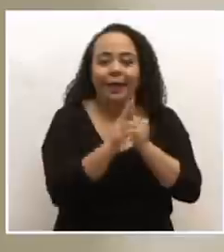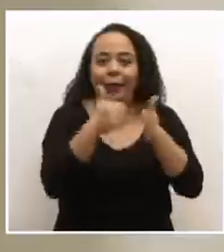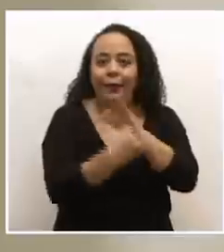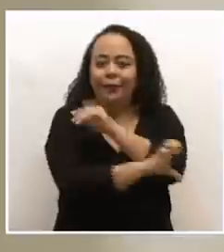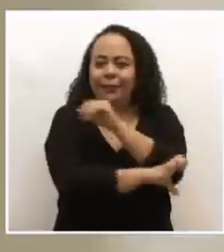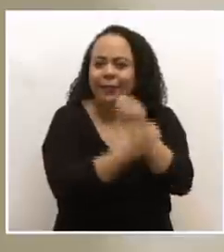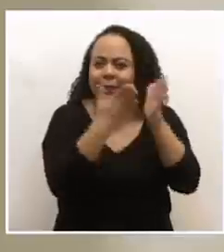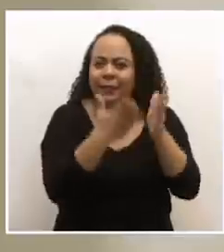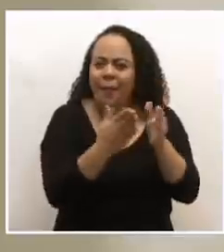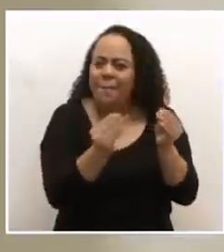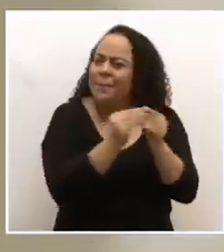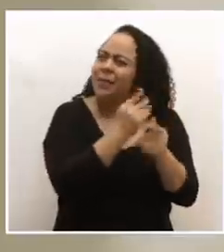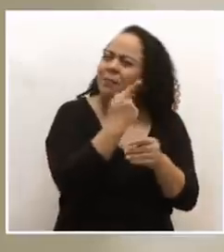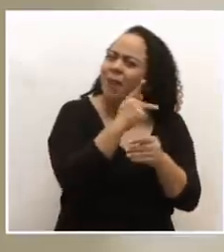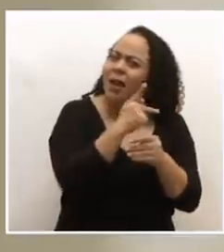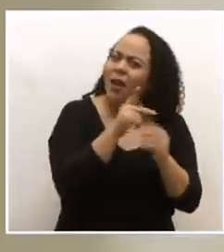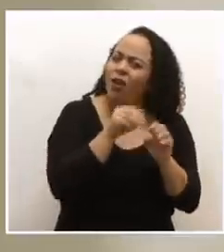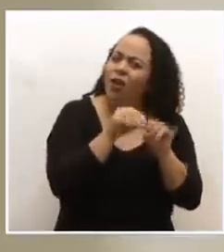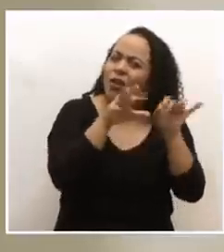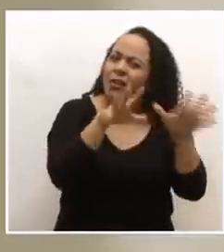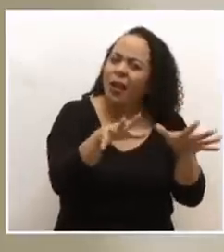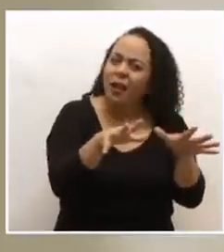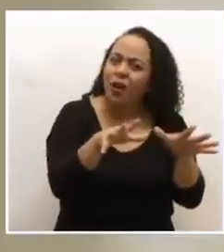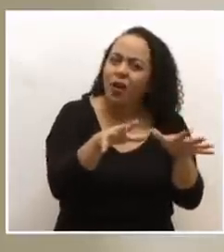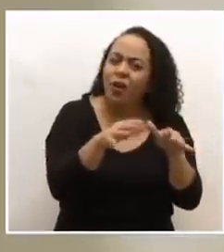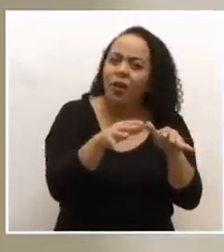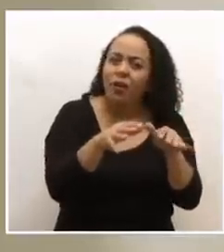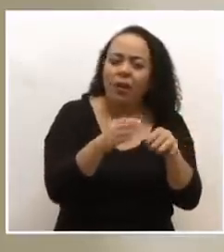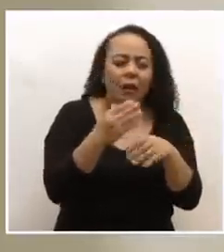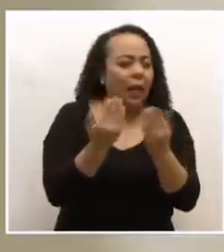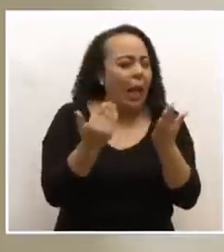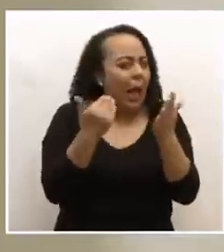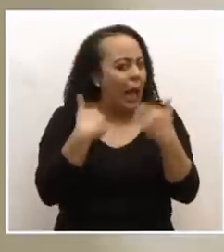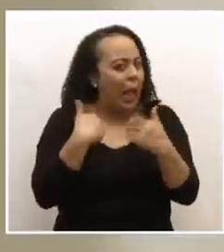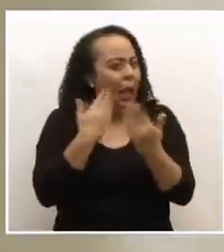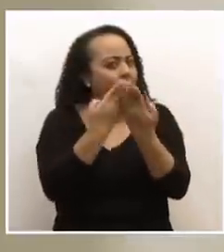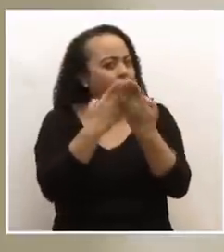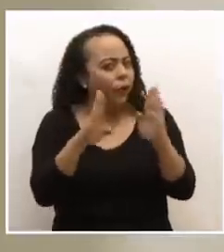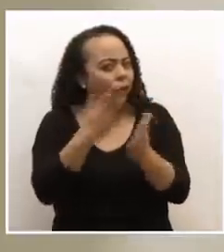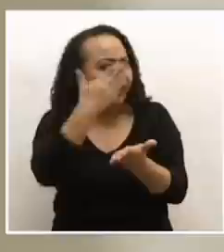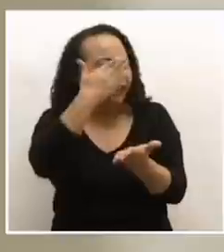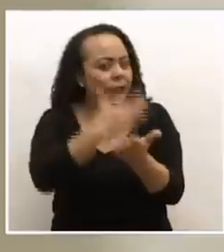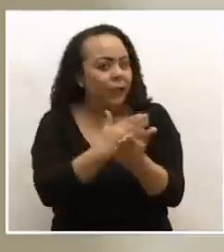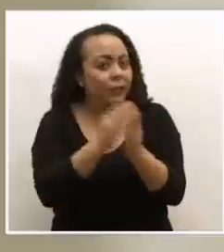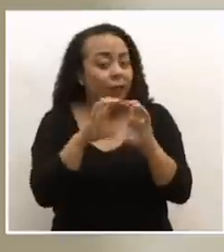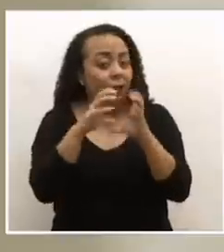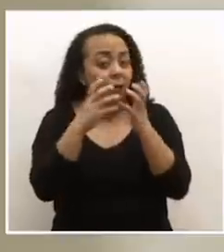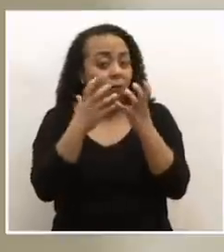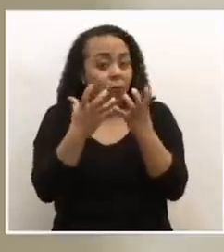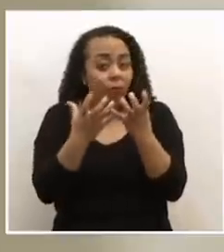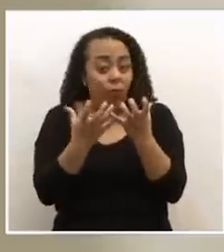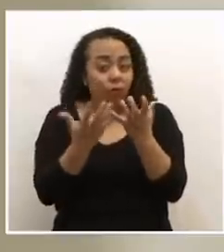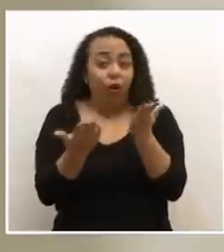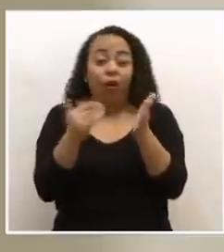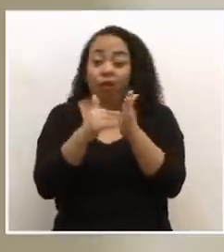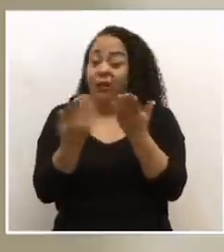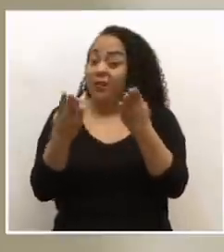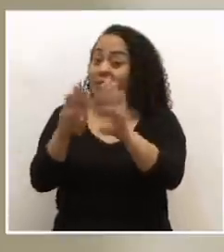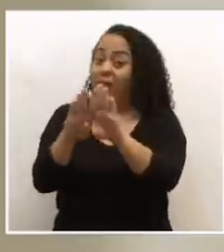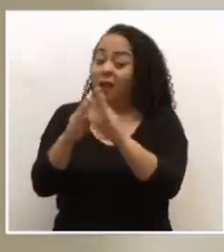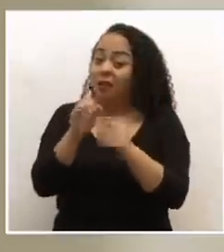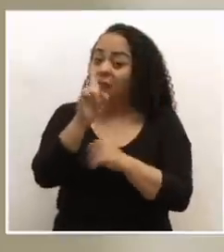corre más peligro en el contagio y transmisión? ¿Harán apertura de fronteras cuando el mundo se está volviendo a cerrar?